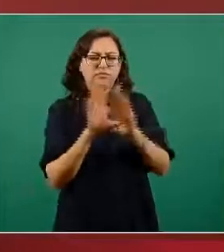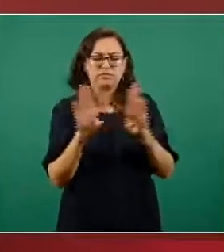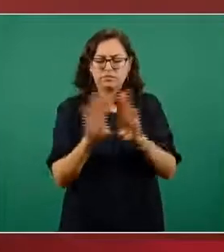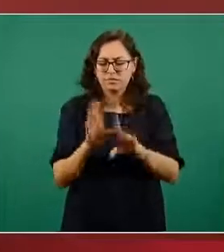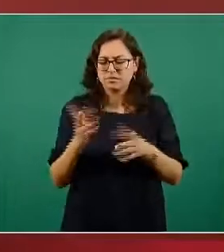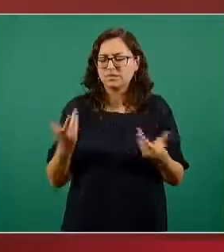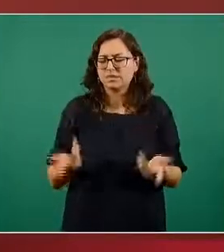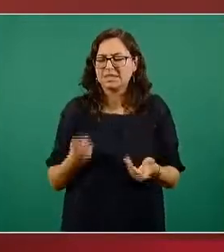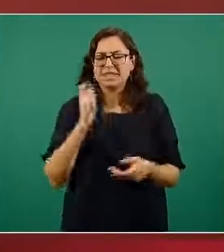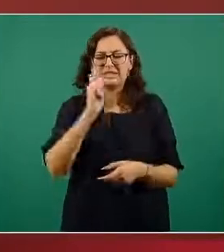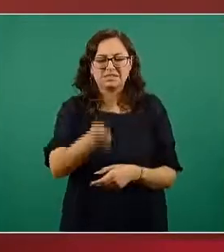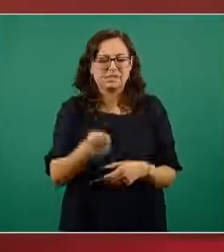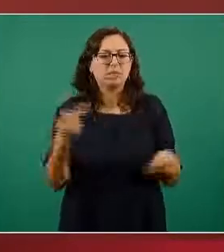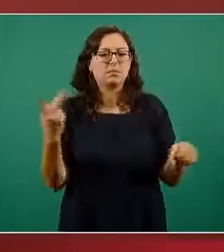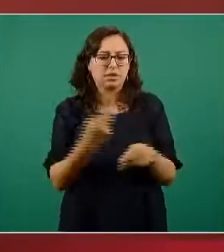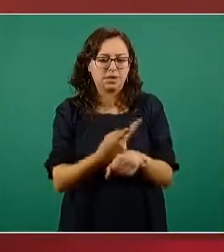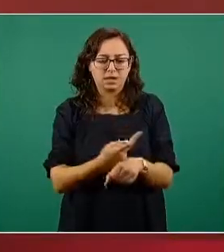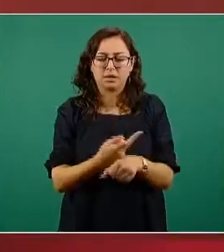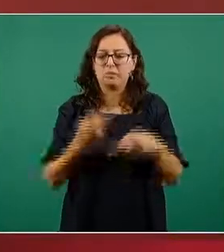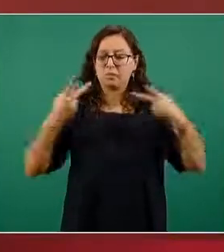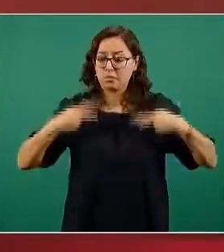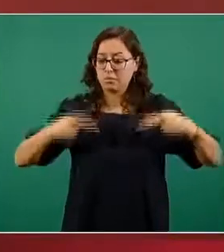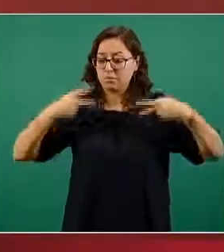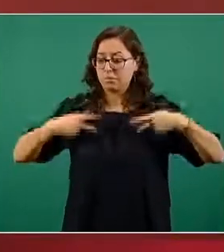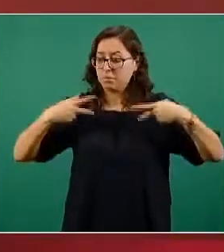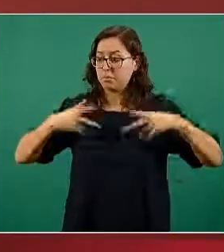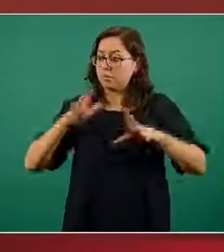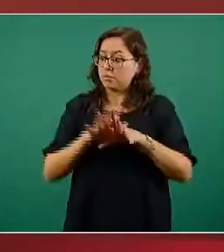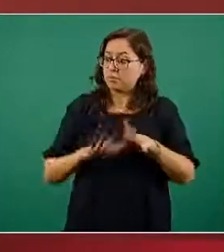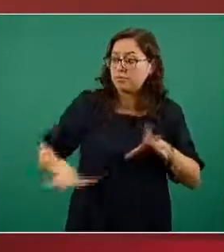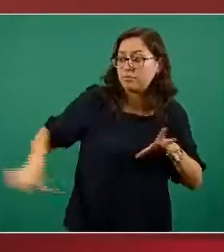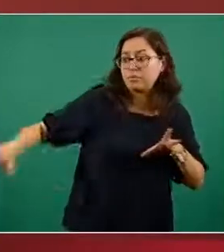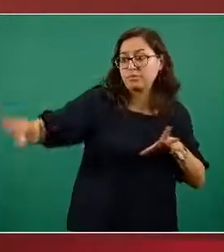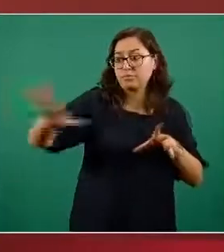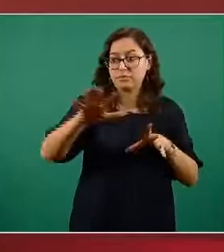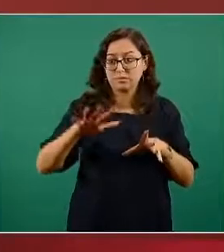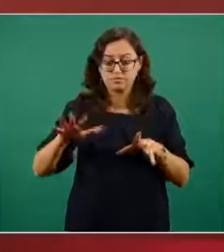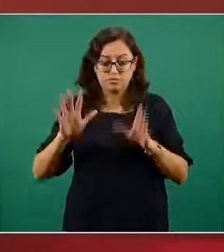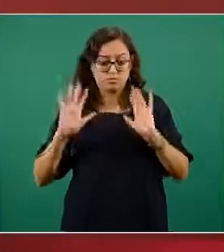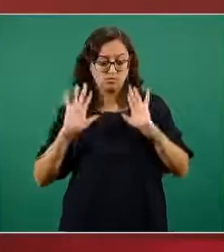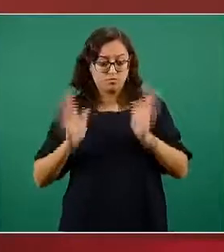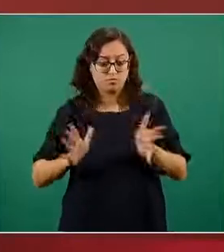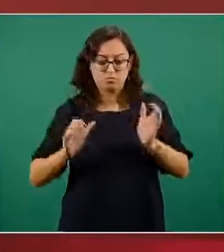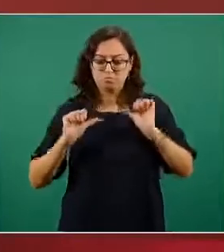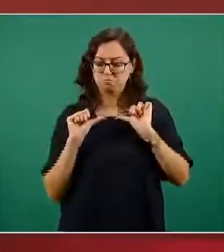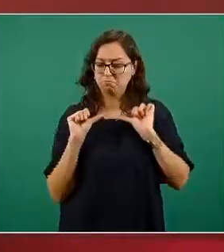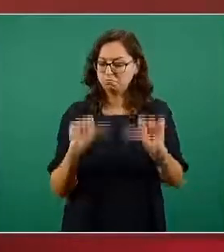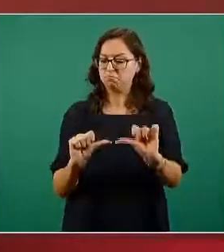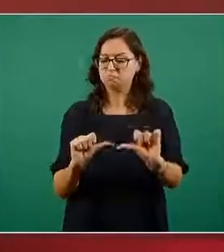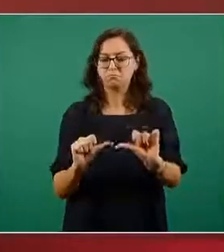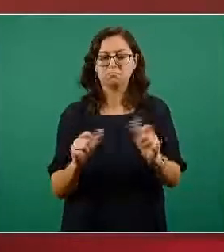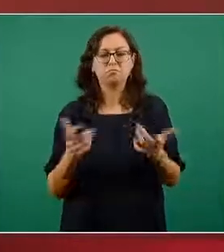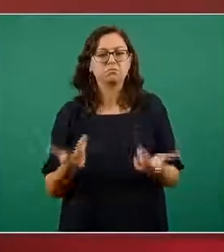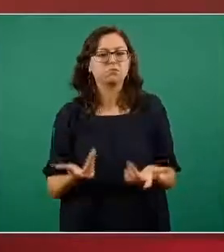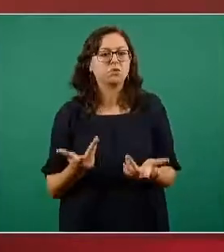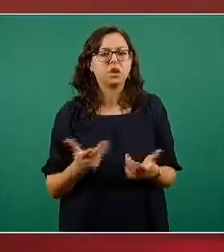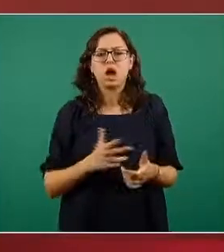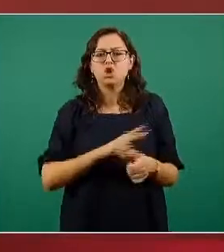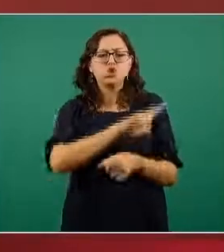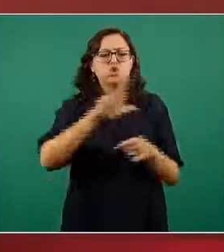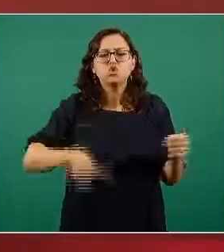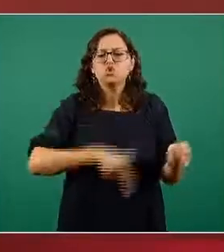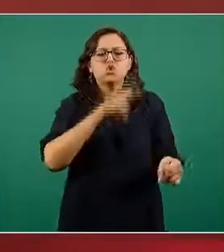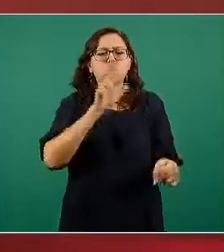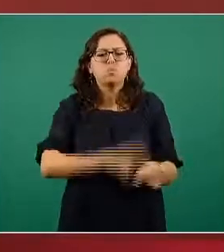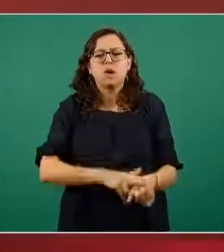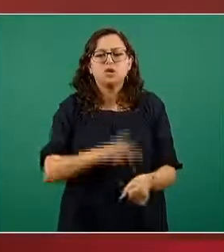alcanza un porcentaje suficientemente alto de personas inmunes ya sea por infección natural o por